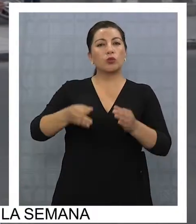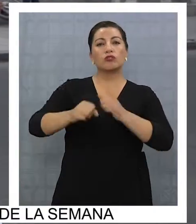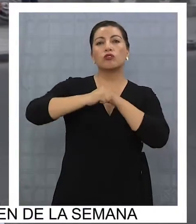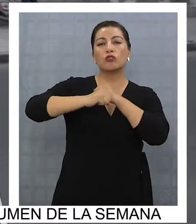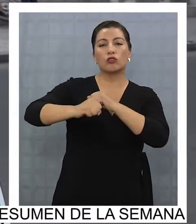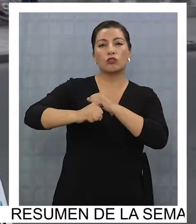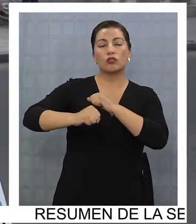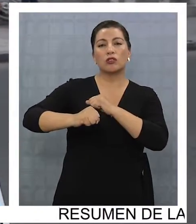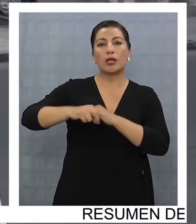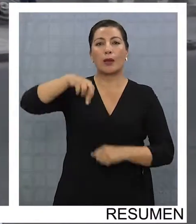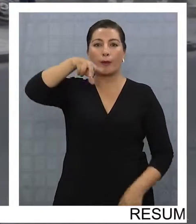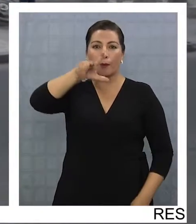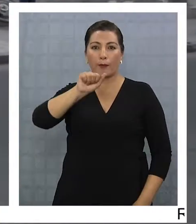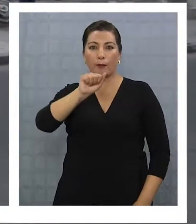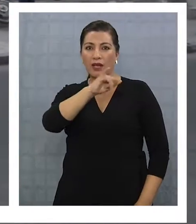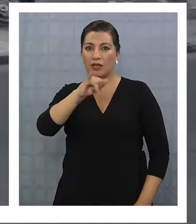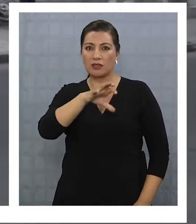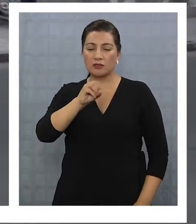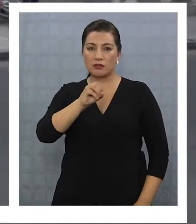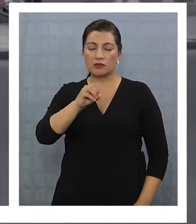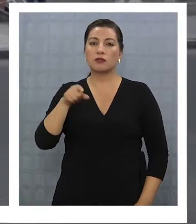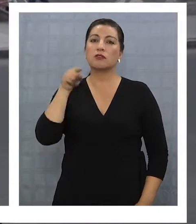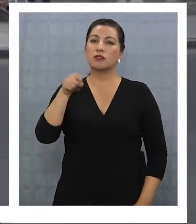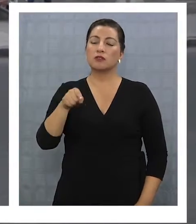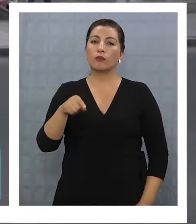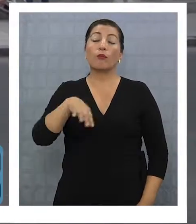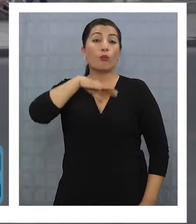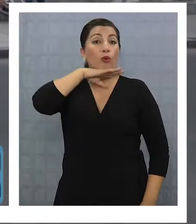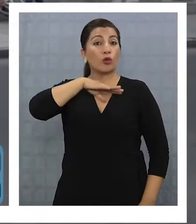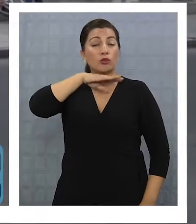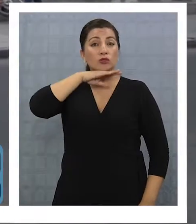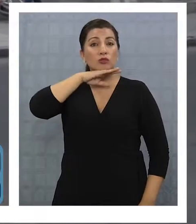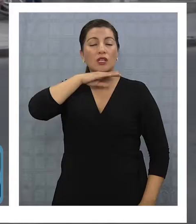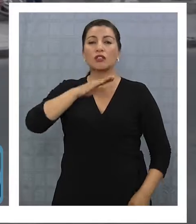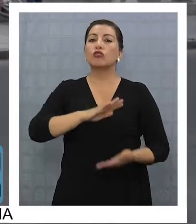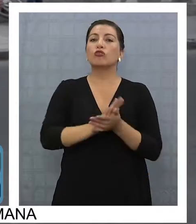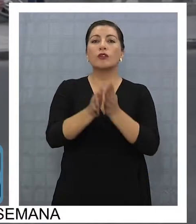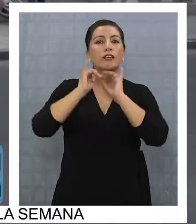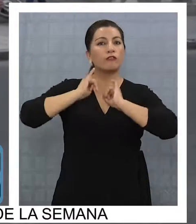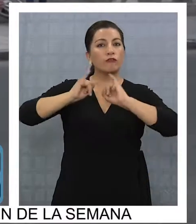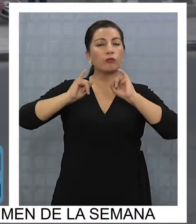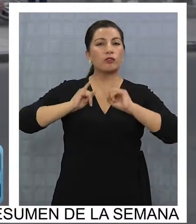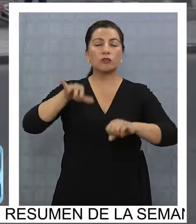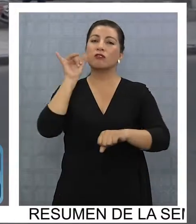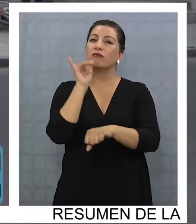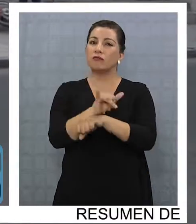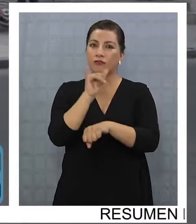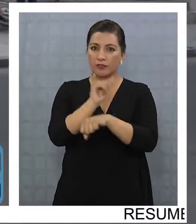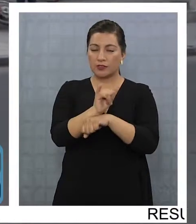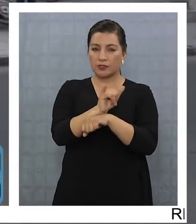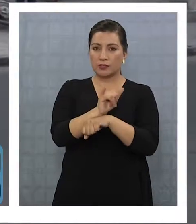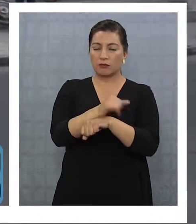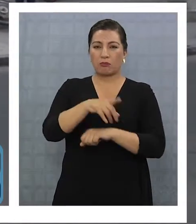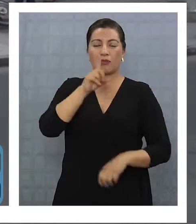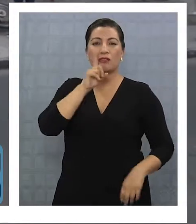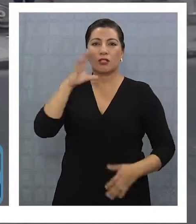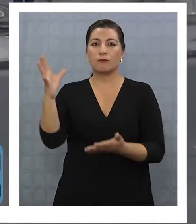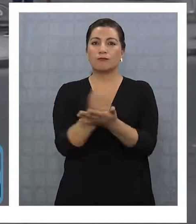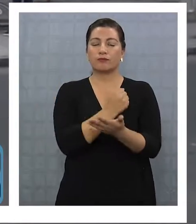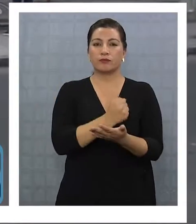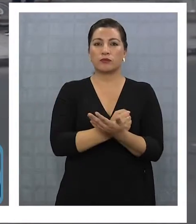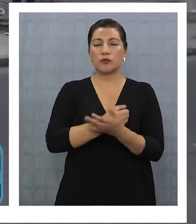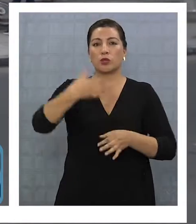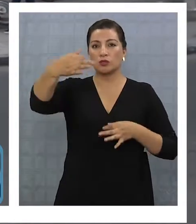regional actualmente suspendido, Luis Plaza Rocco, por utilizar información falsa para obtener una